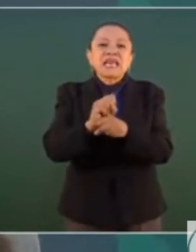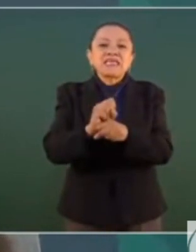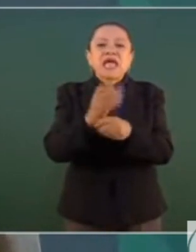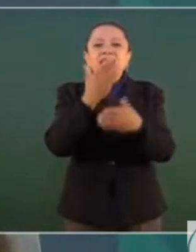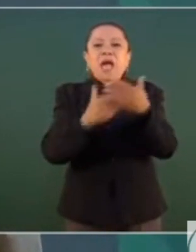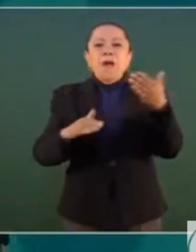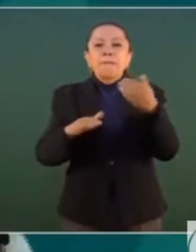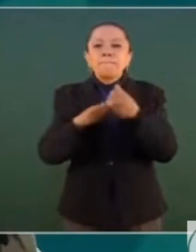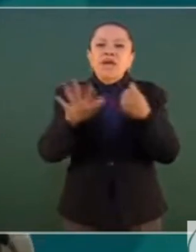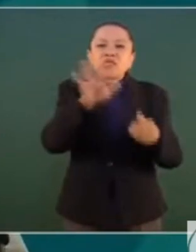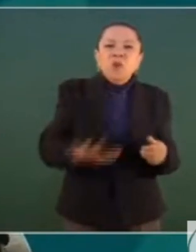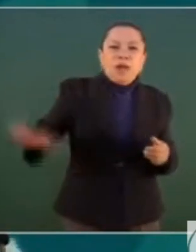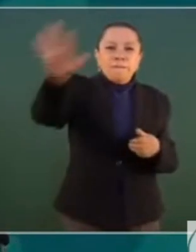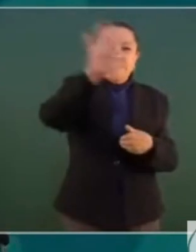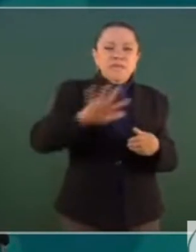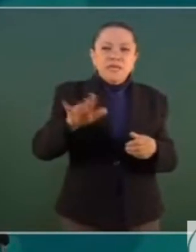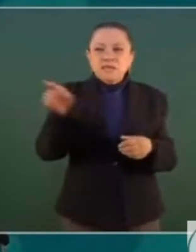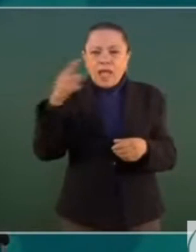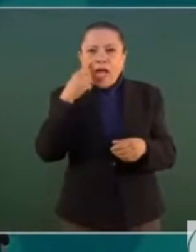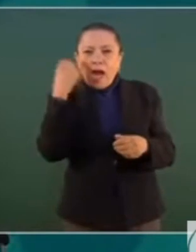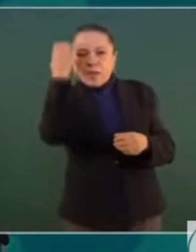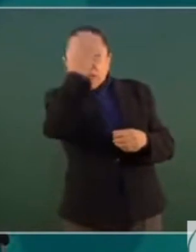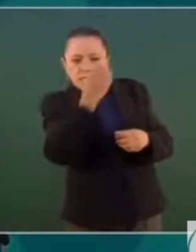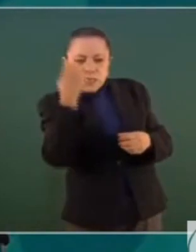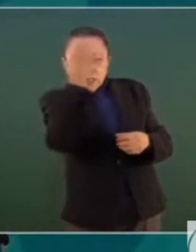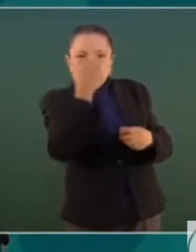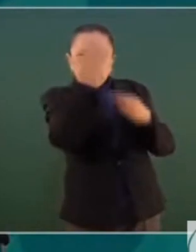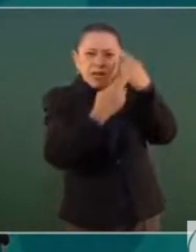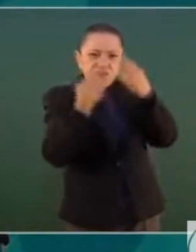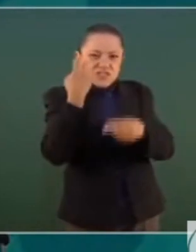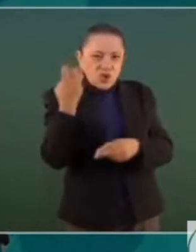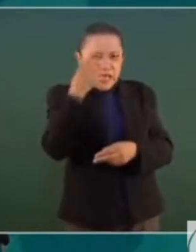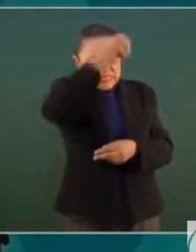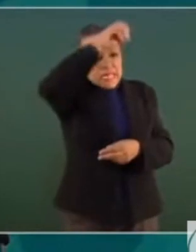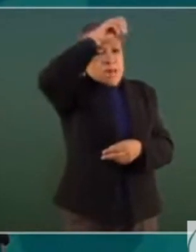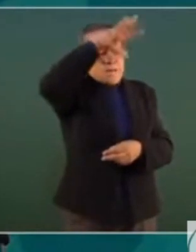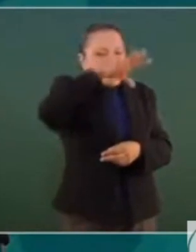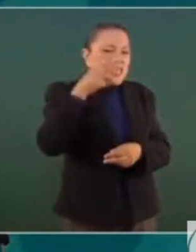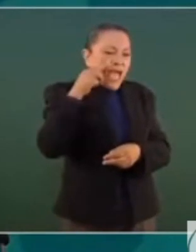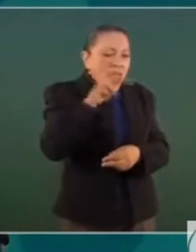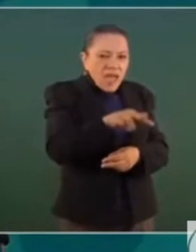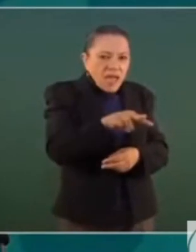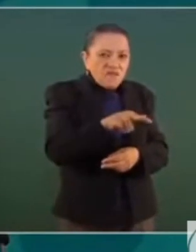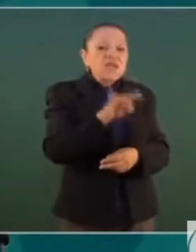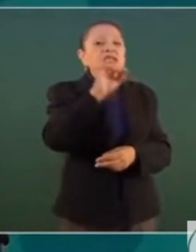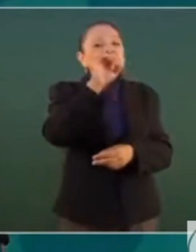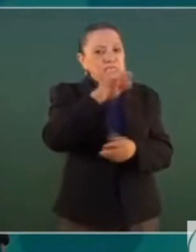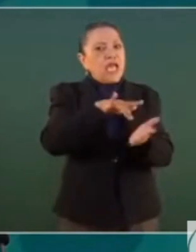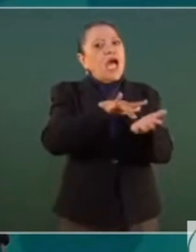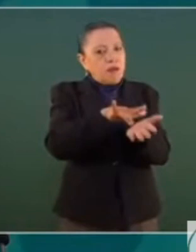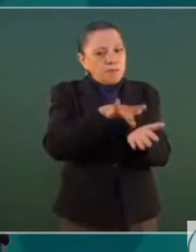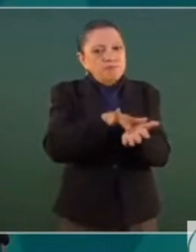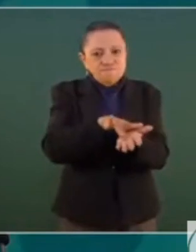que haga una revisión en esta mina y que se apoye